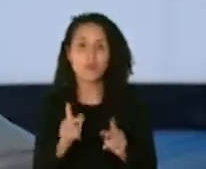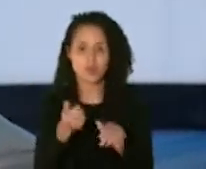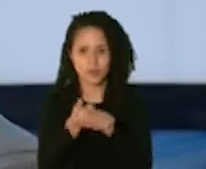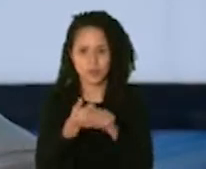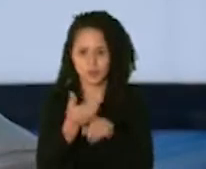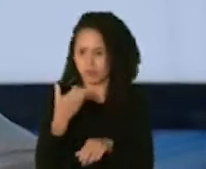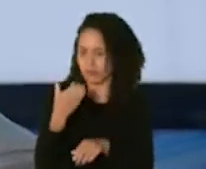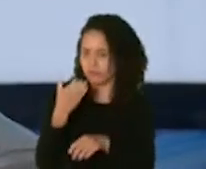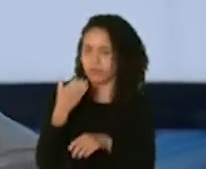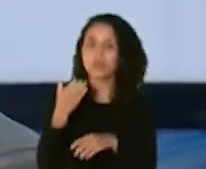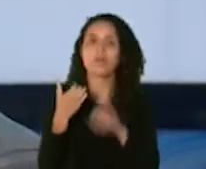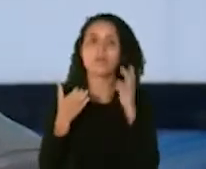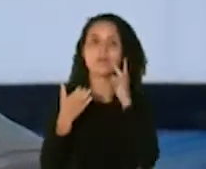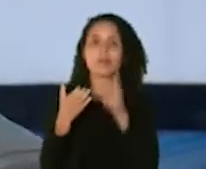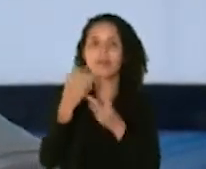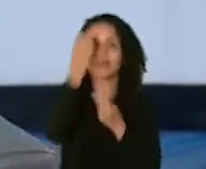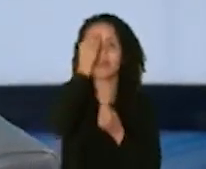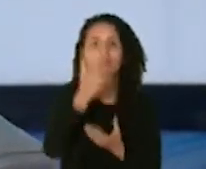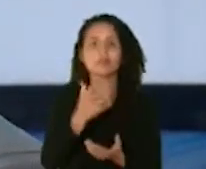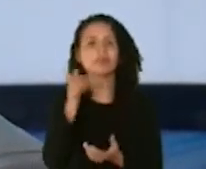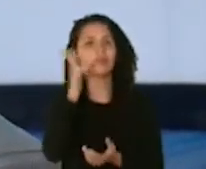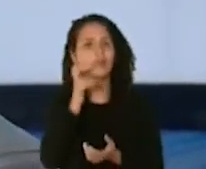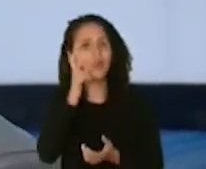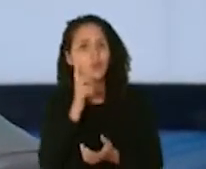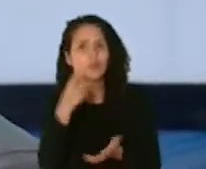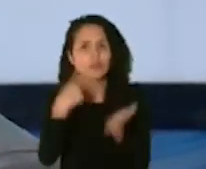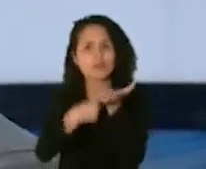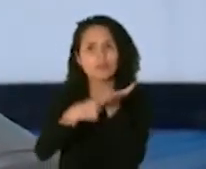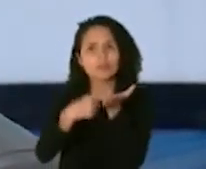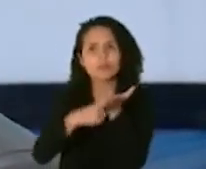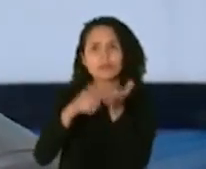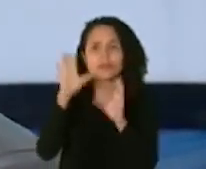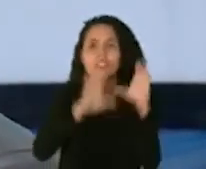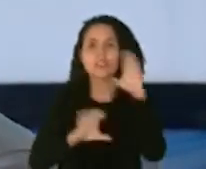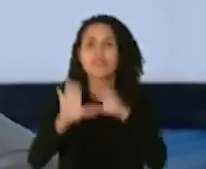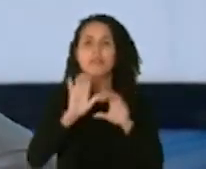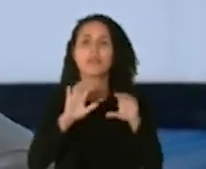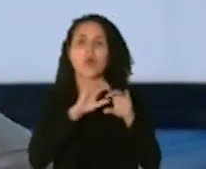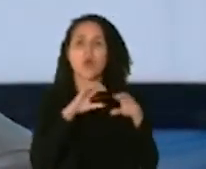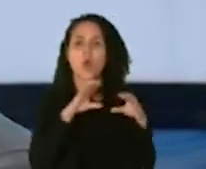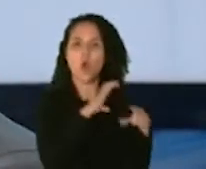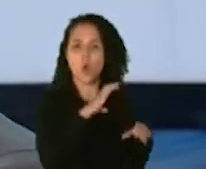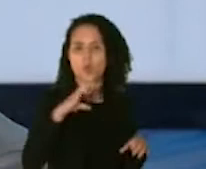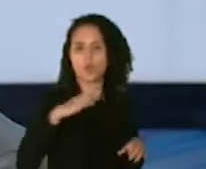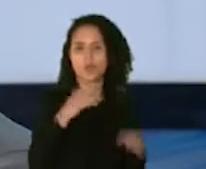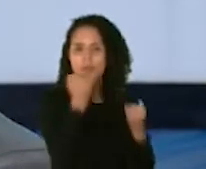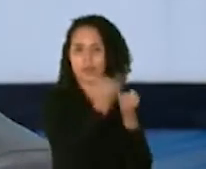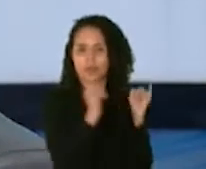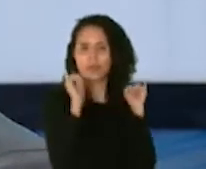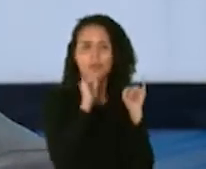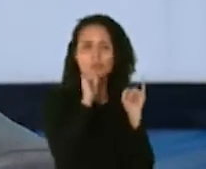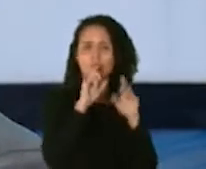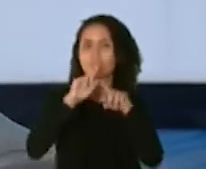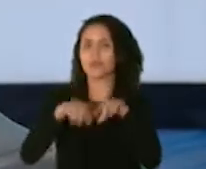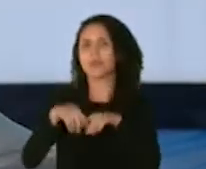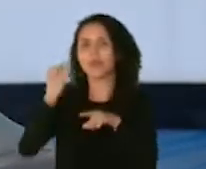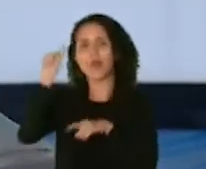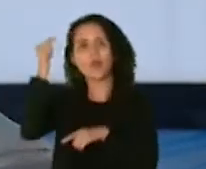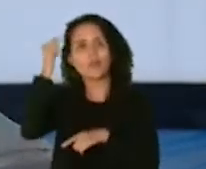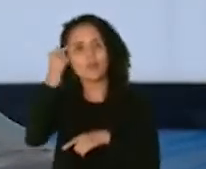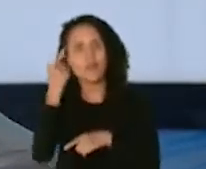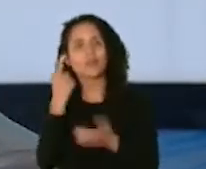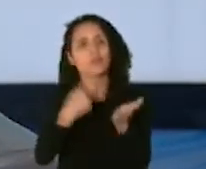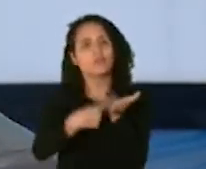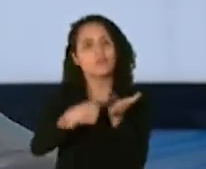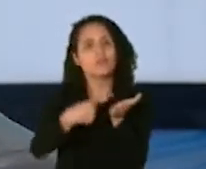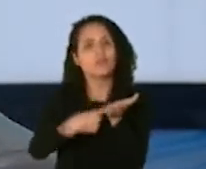celular ver la data escuchar la discusión científica elevada de comités independientes que no dependen del gobierno y que se